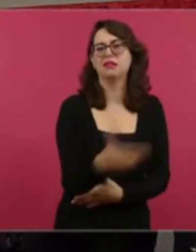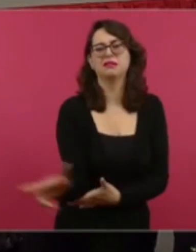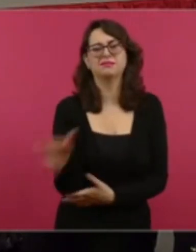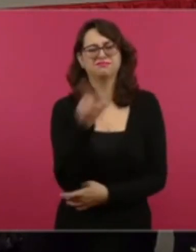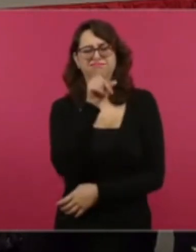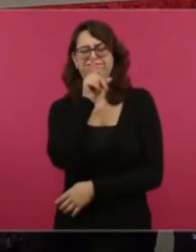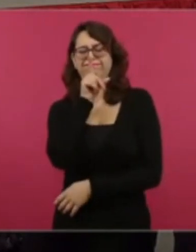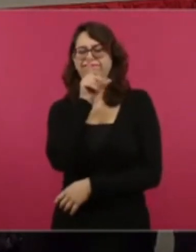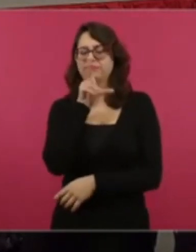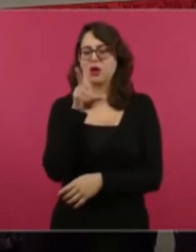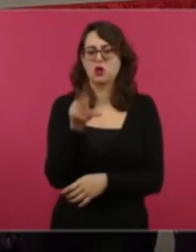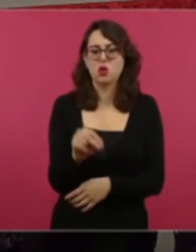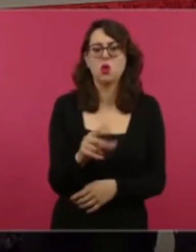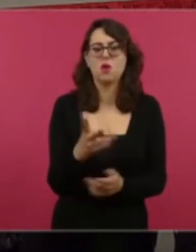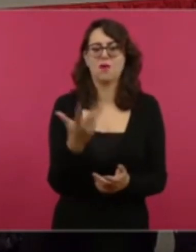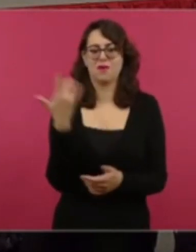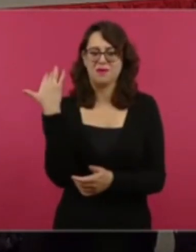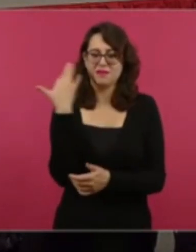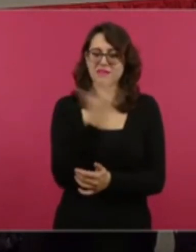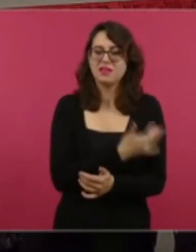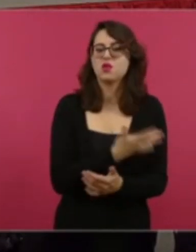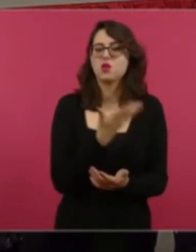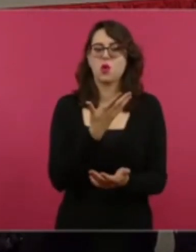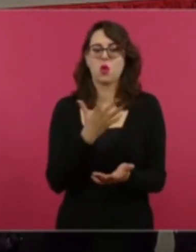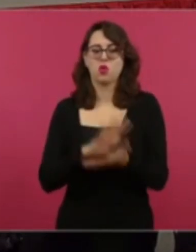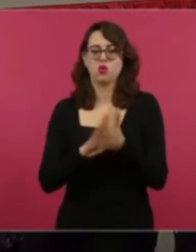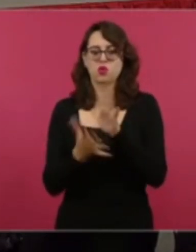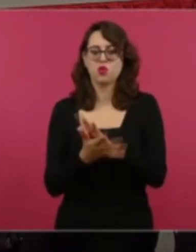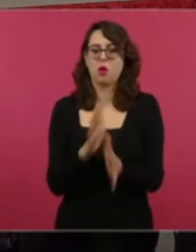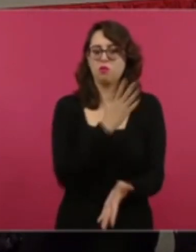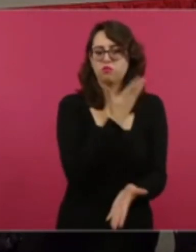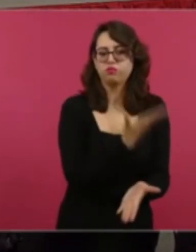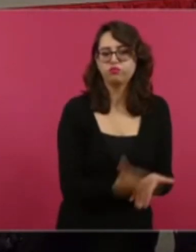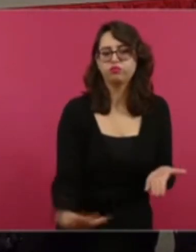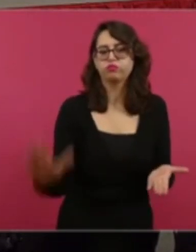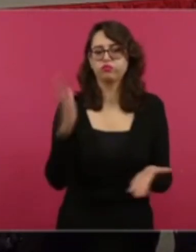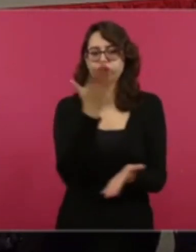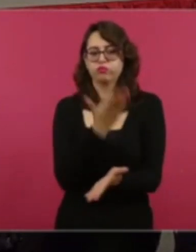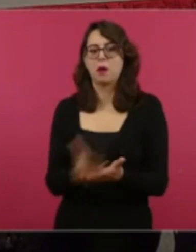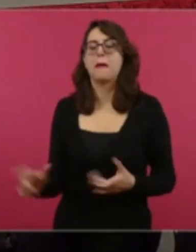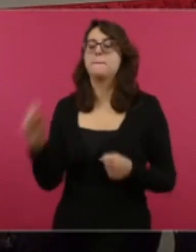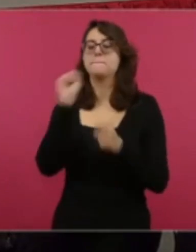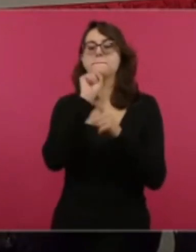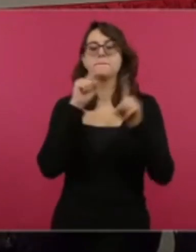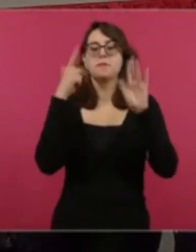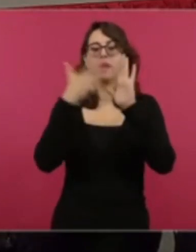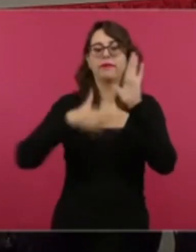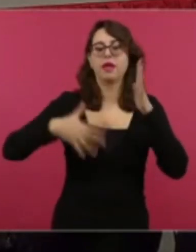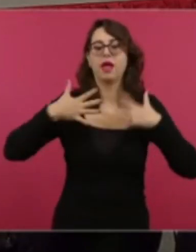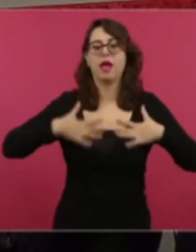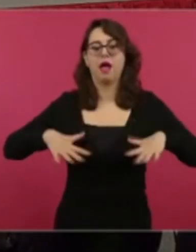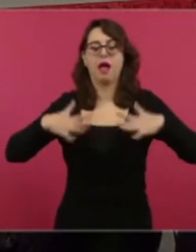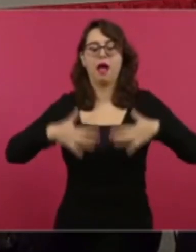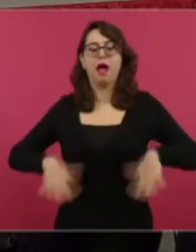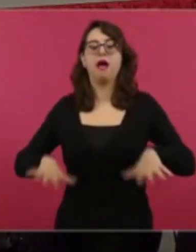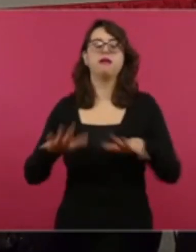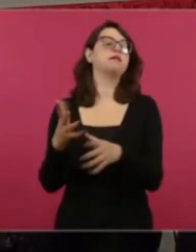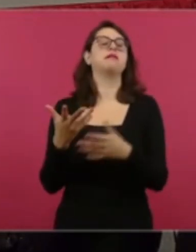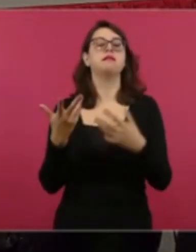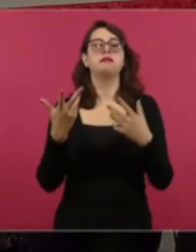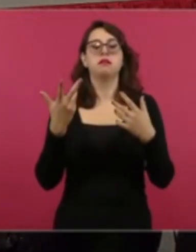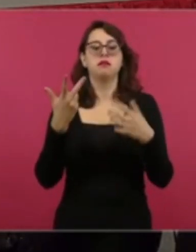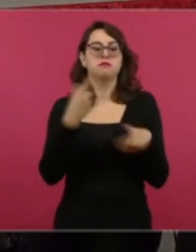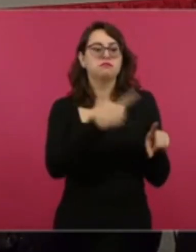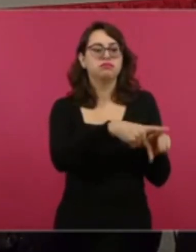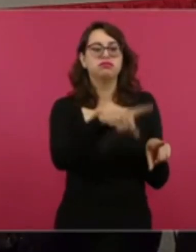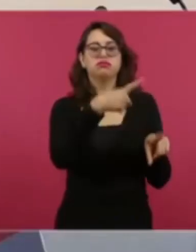o que también puedan disfrutar de un paseo por un taller de nuestras amigas artesanas y puedan ser testigas y testigos de las bellezas que